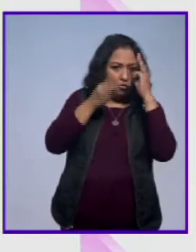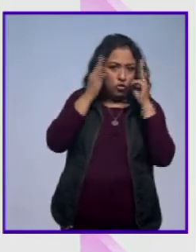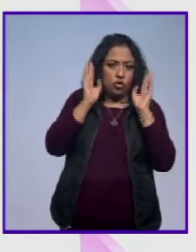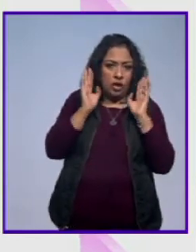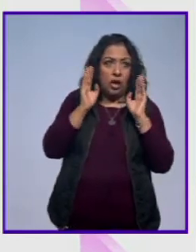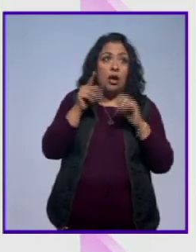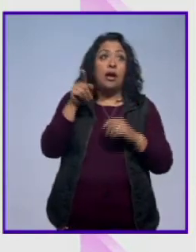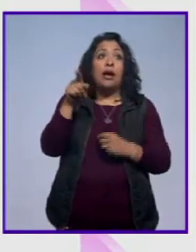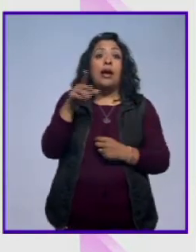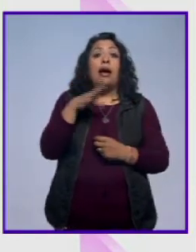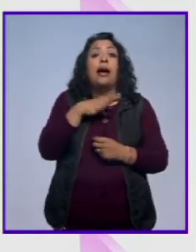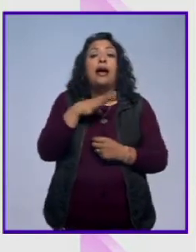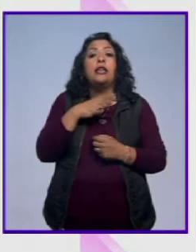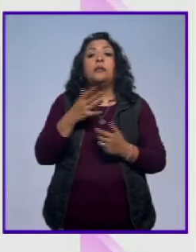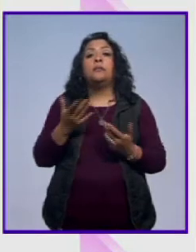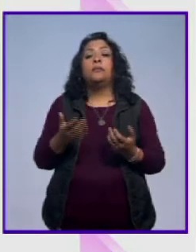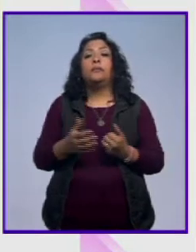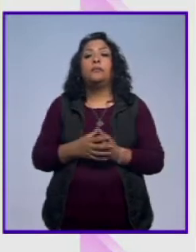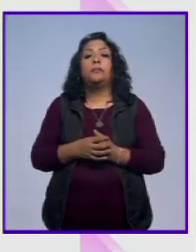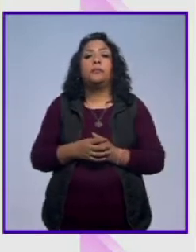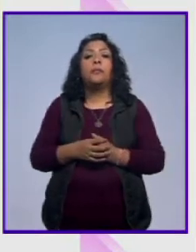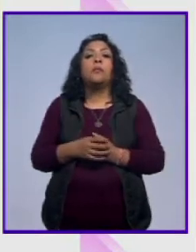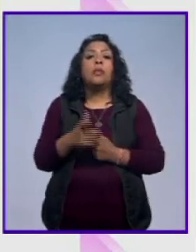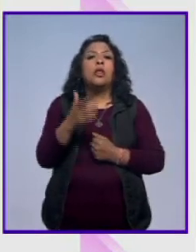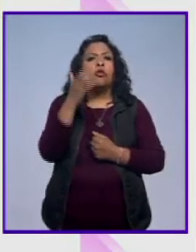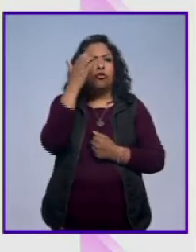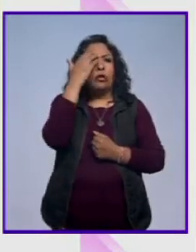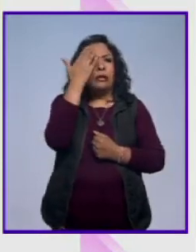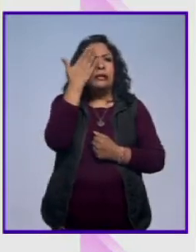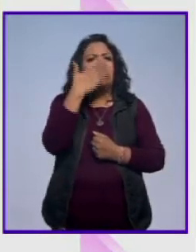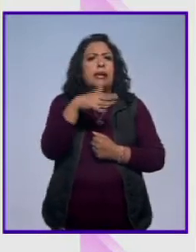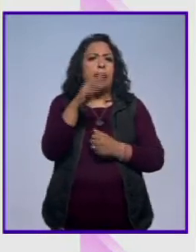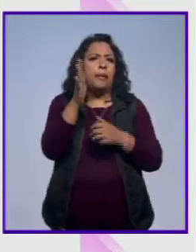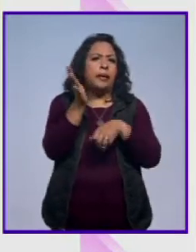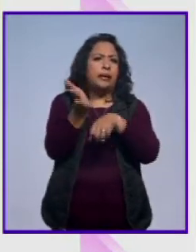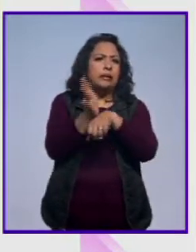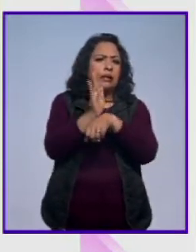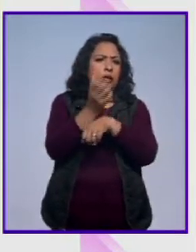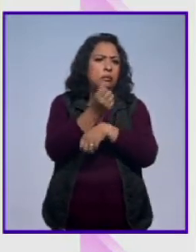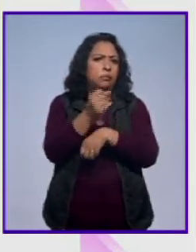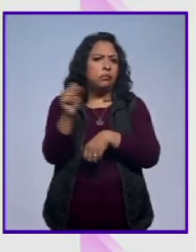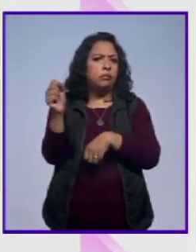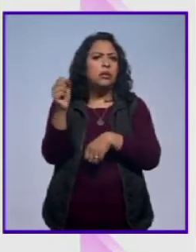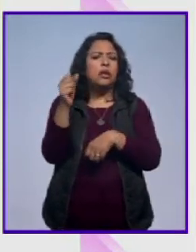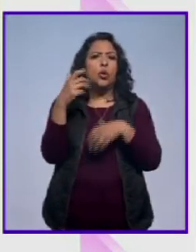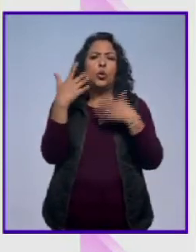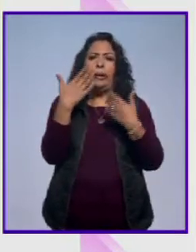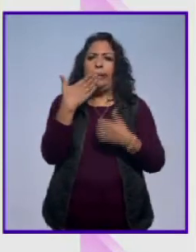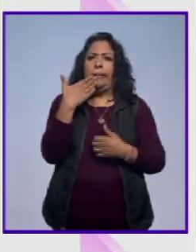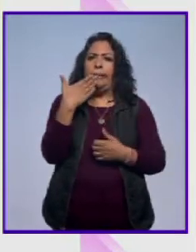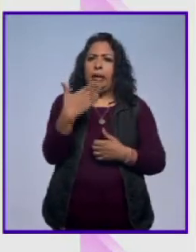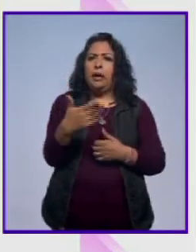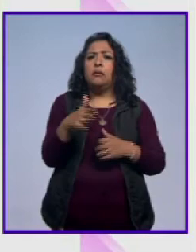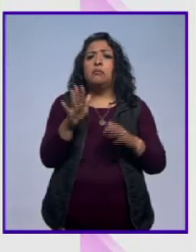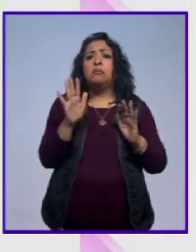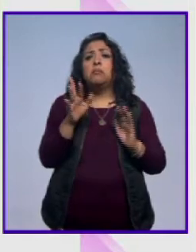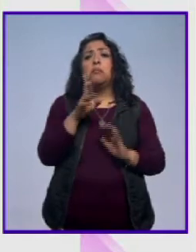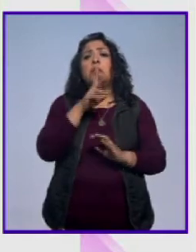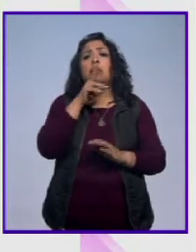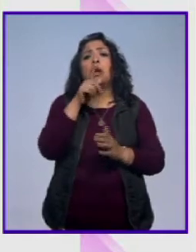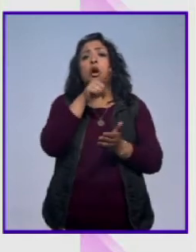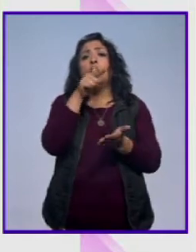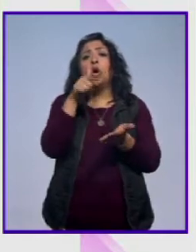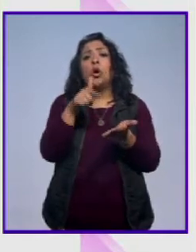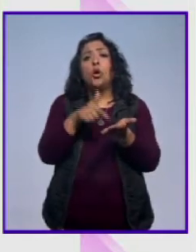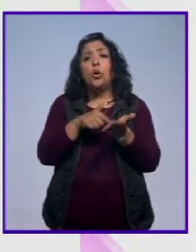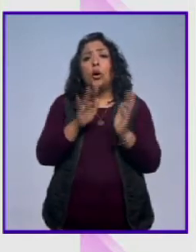además él tiene un conocimiento del cine tenía un conocimiento del cine estupendo pues qué mejor lugar